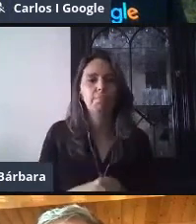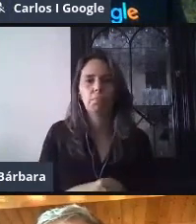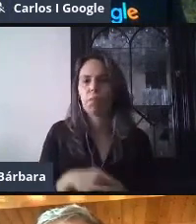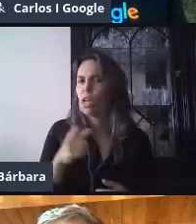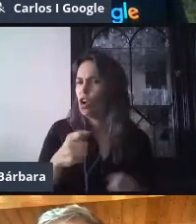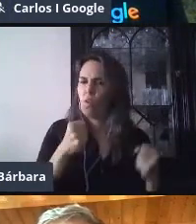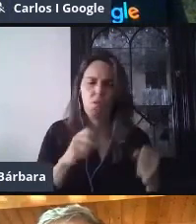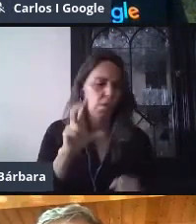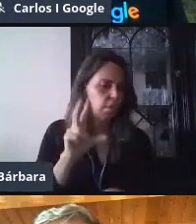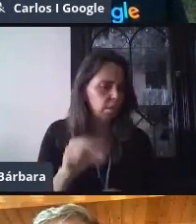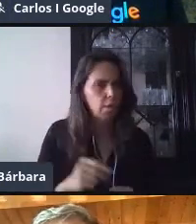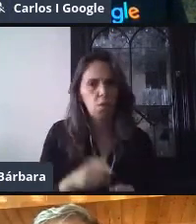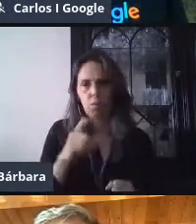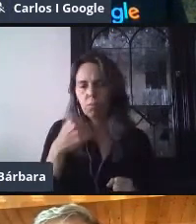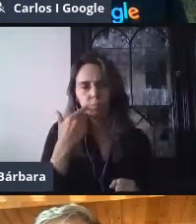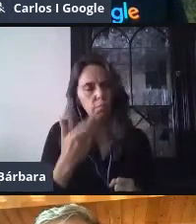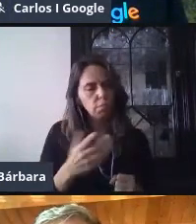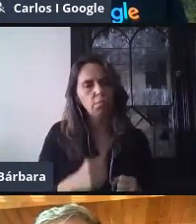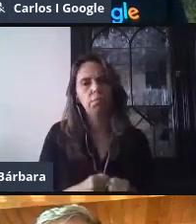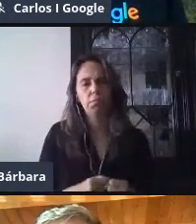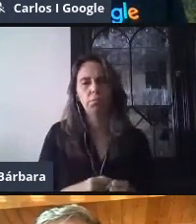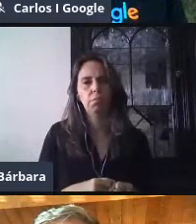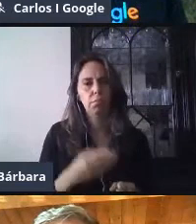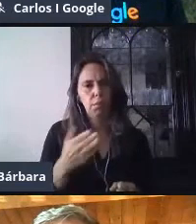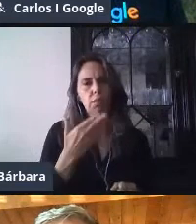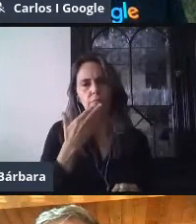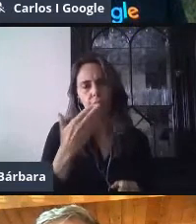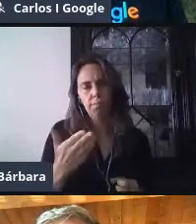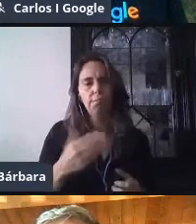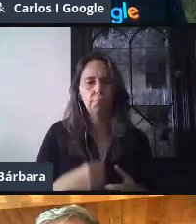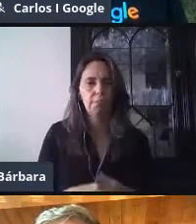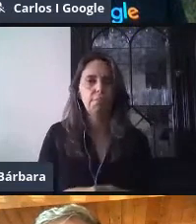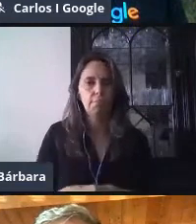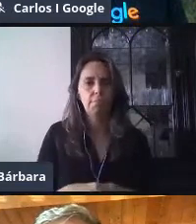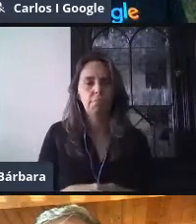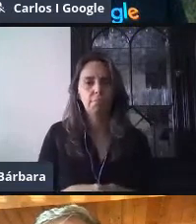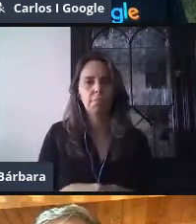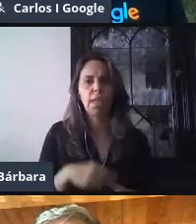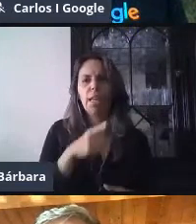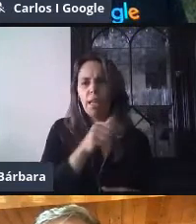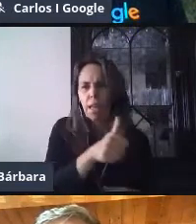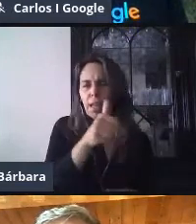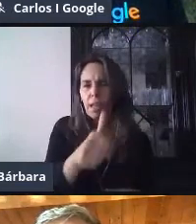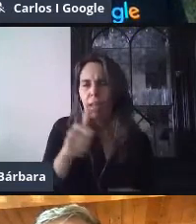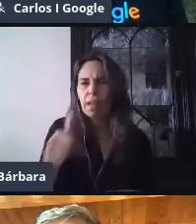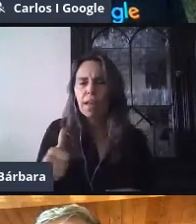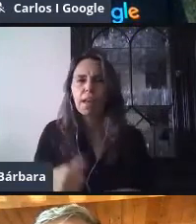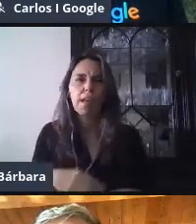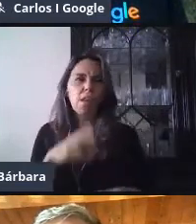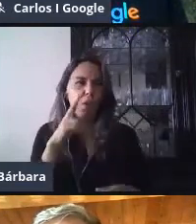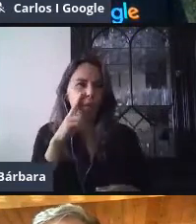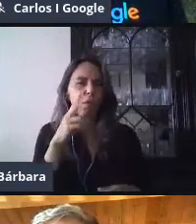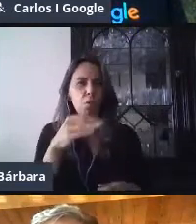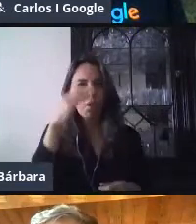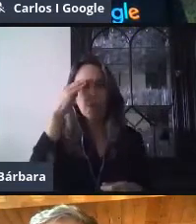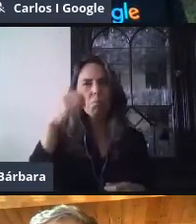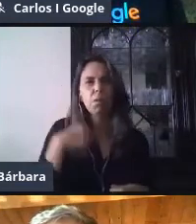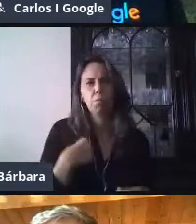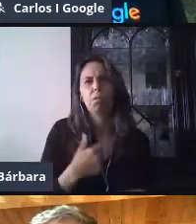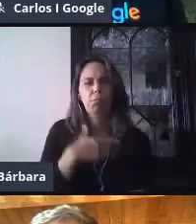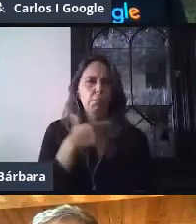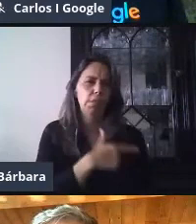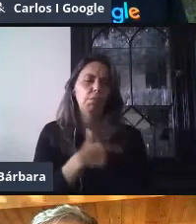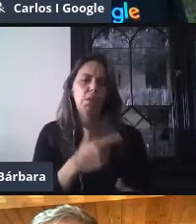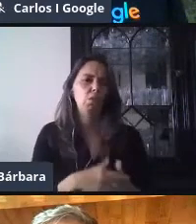nadie. Y eso, pues, creo que nos prestigia más que hagamos las cosas por convicción y por el amor a las niñas y a los niños que